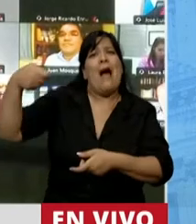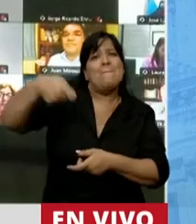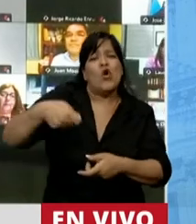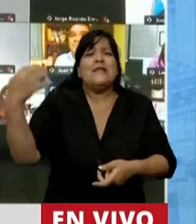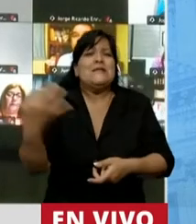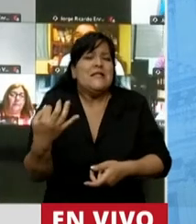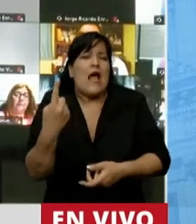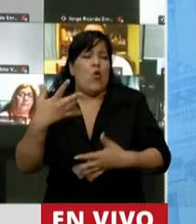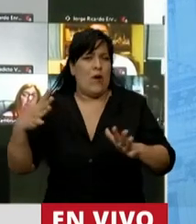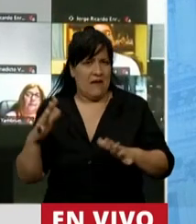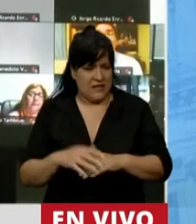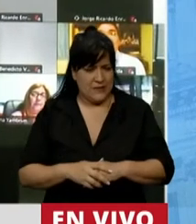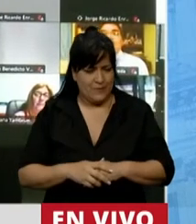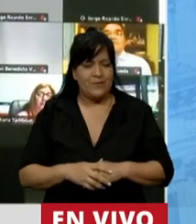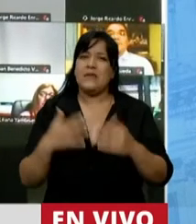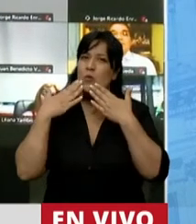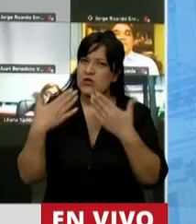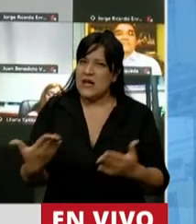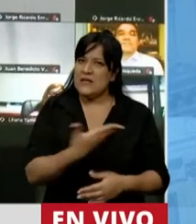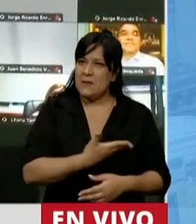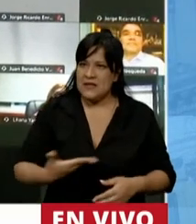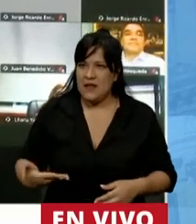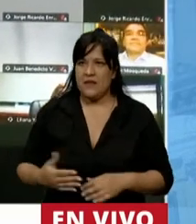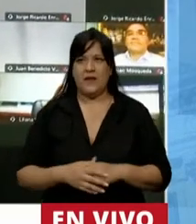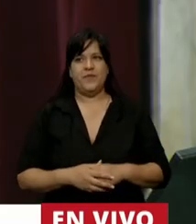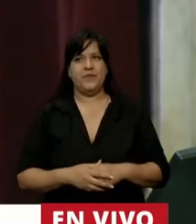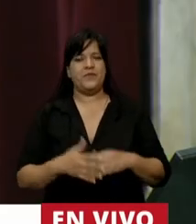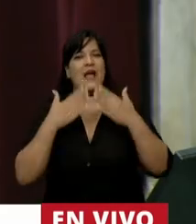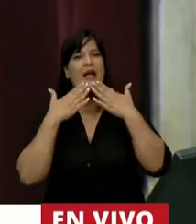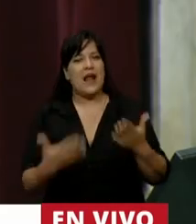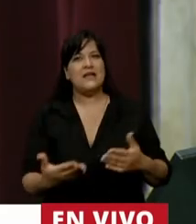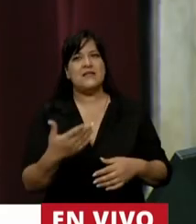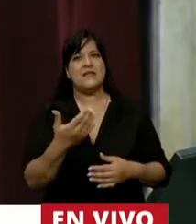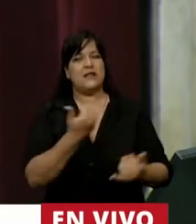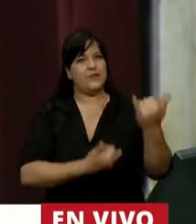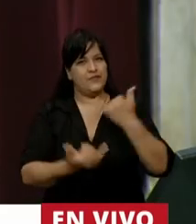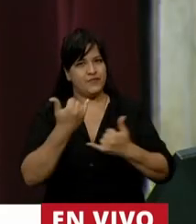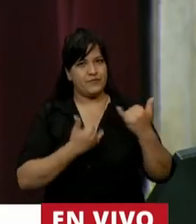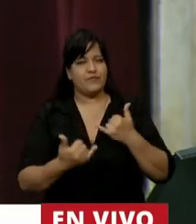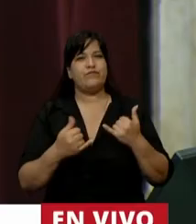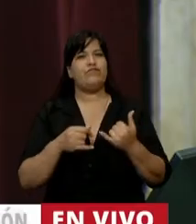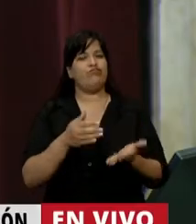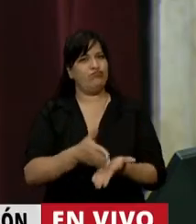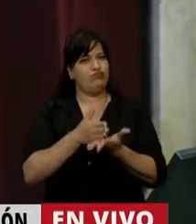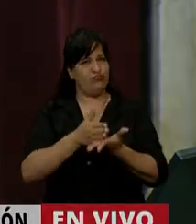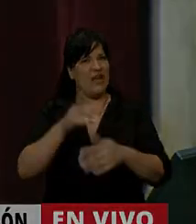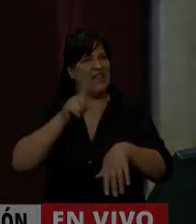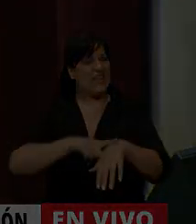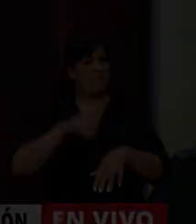extraordinario. Muchísimas gracias, señor Presidente. Muchas gracias y gracias por el estricto respeto del tiempo